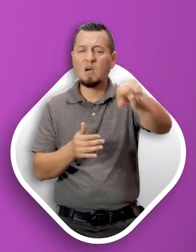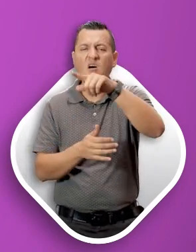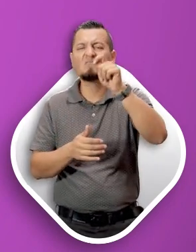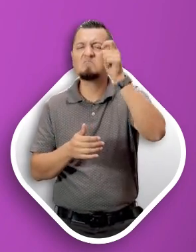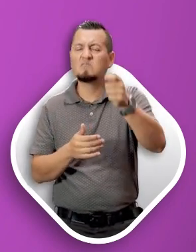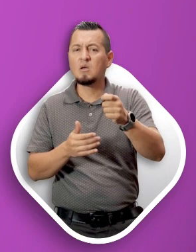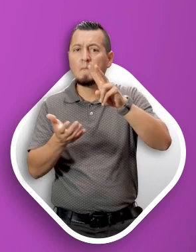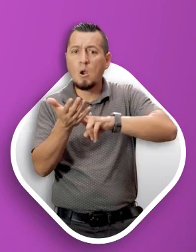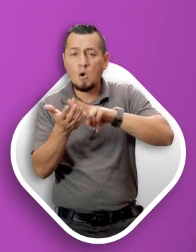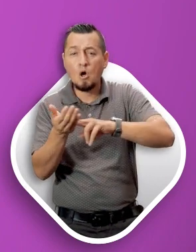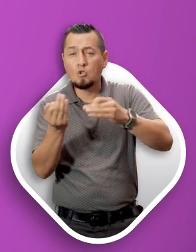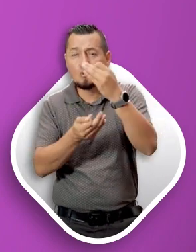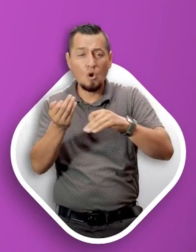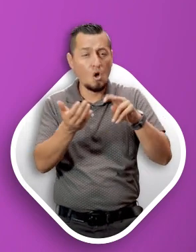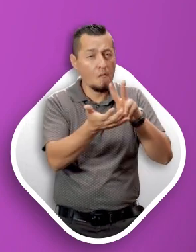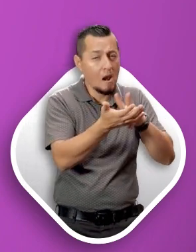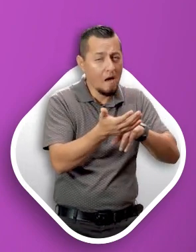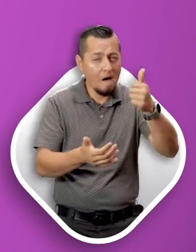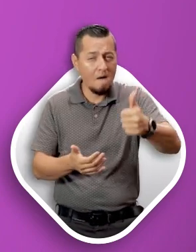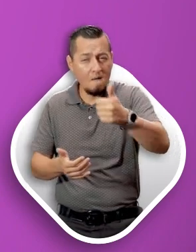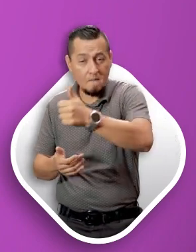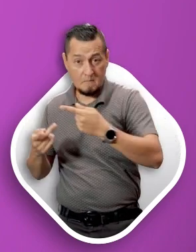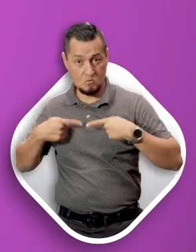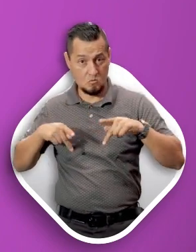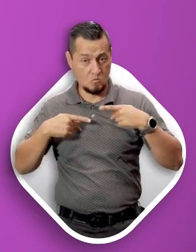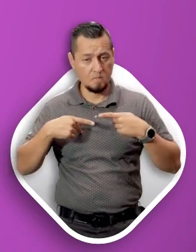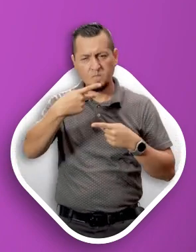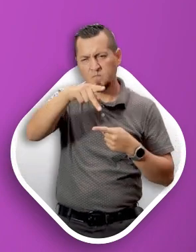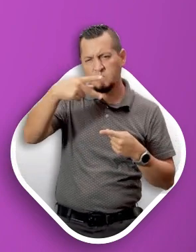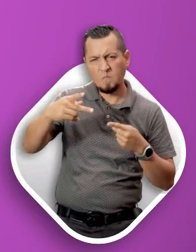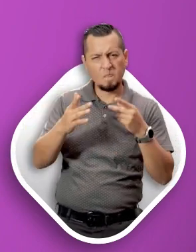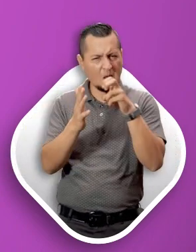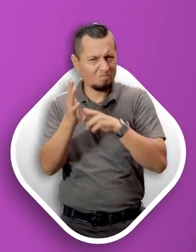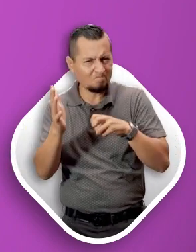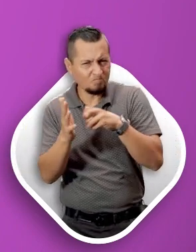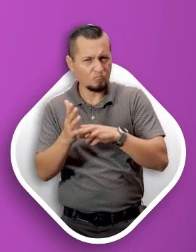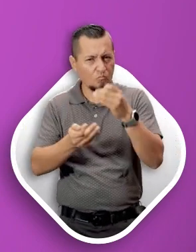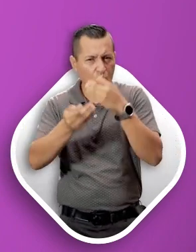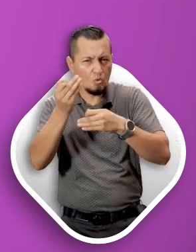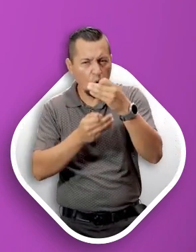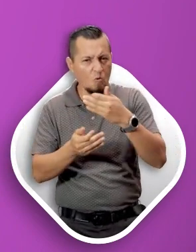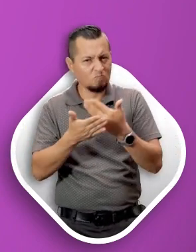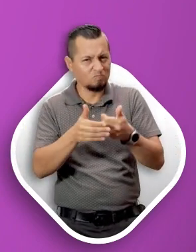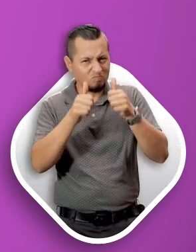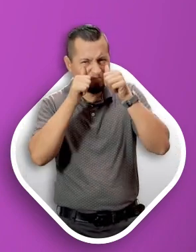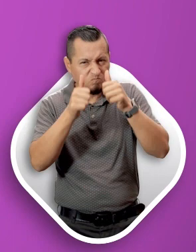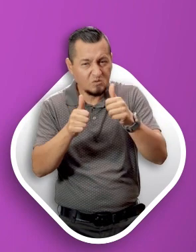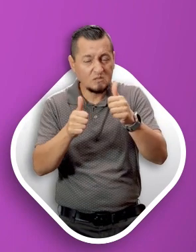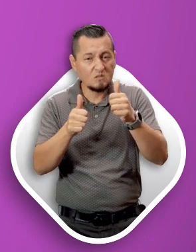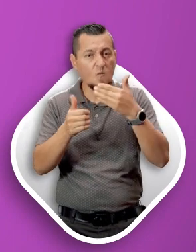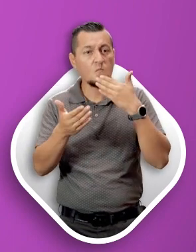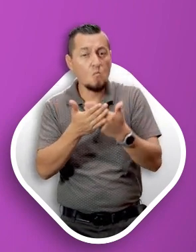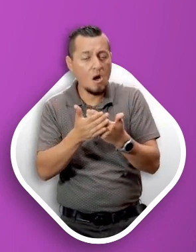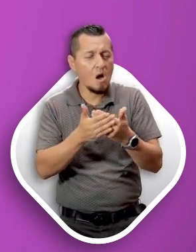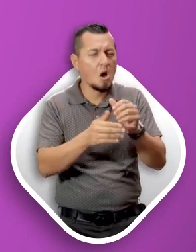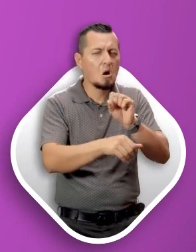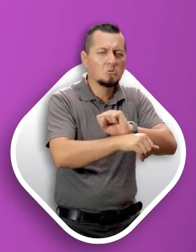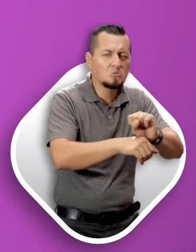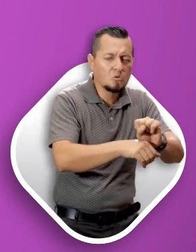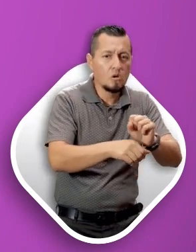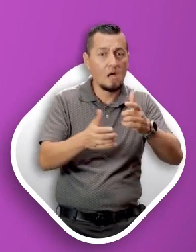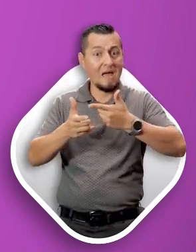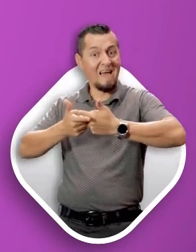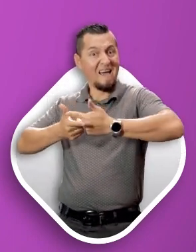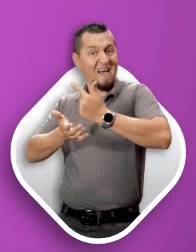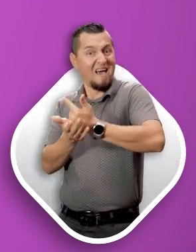que la integridad es la unión de todos los valores que conoce una persona y que practica en todo momento, desde las pequeñas acciones hasta